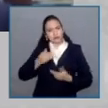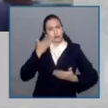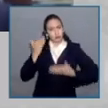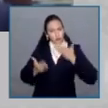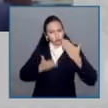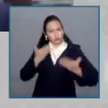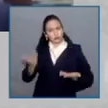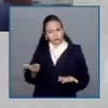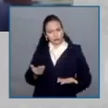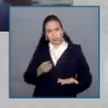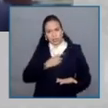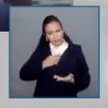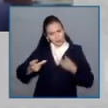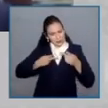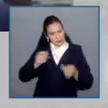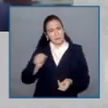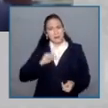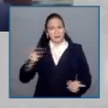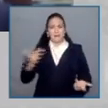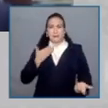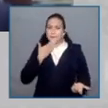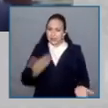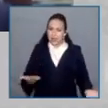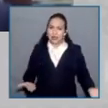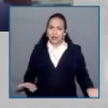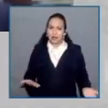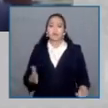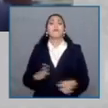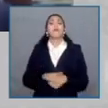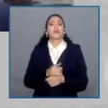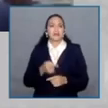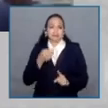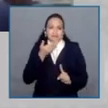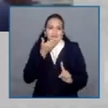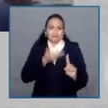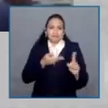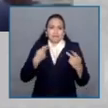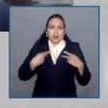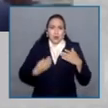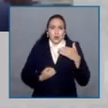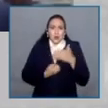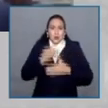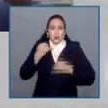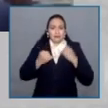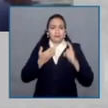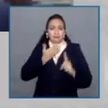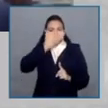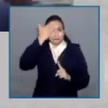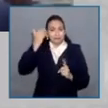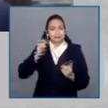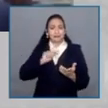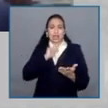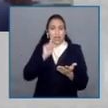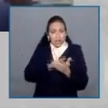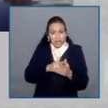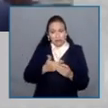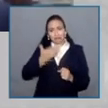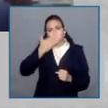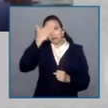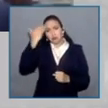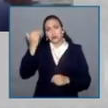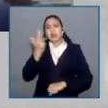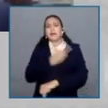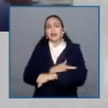todo el periodo de formación que se considera básico en las materias de amparo